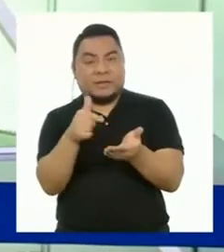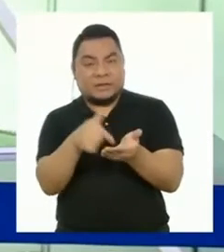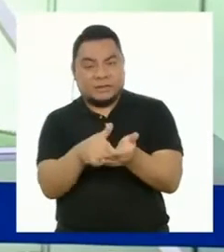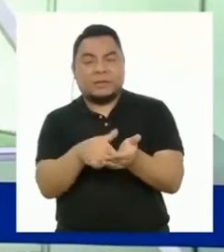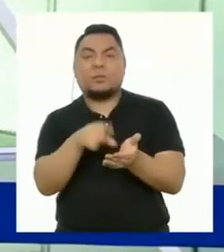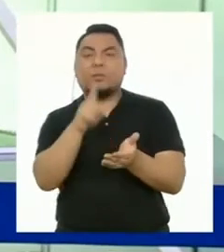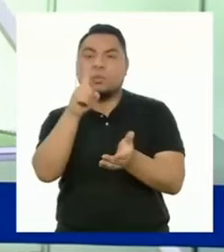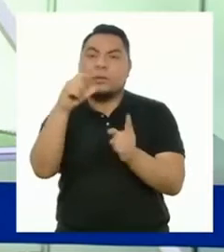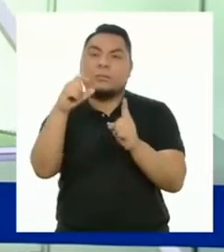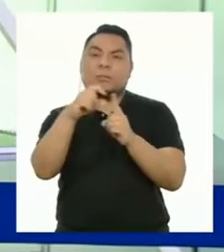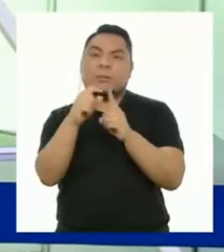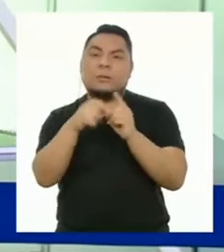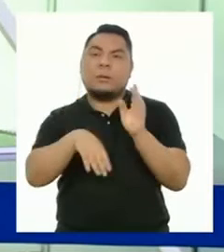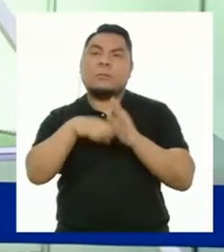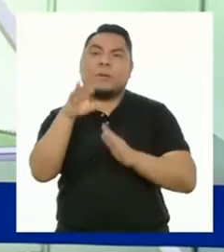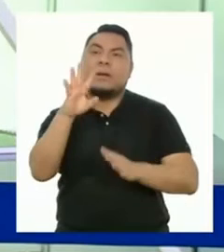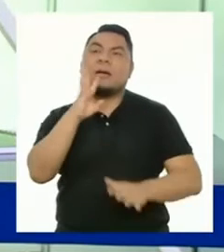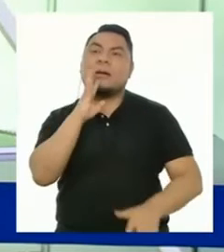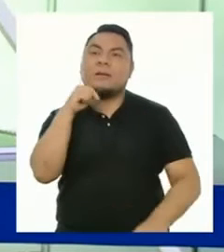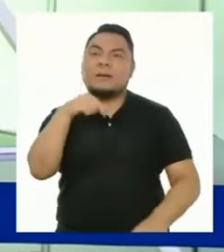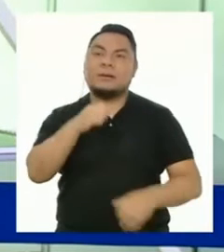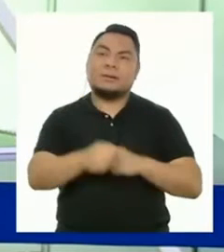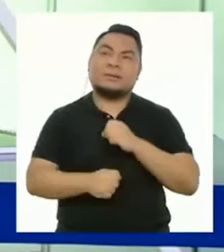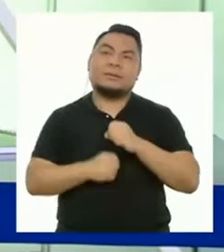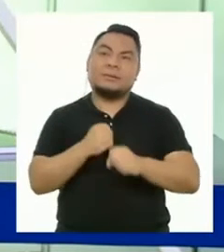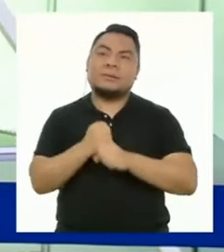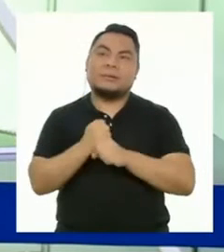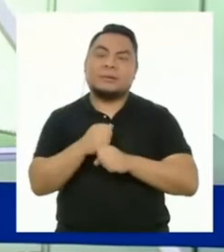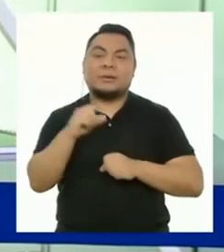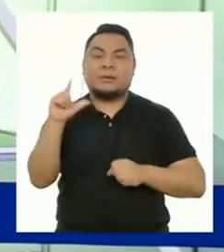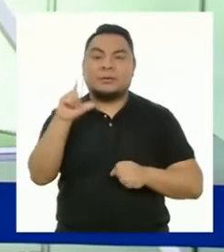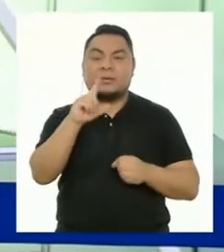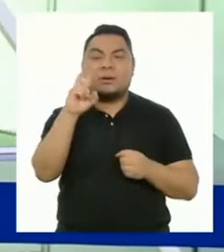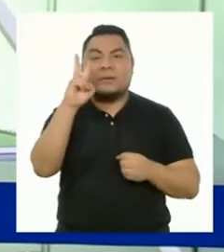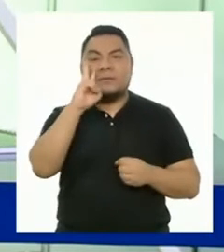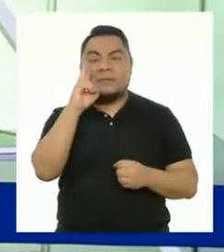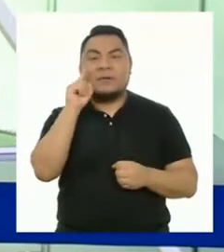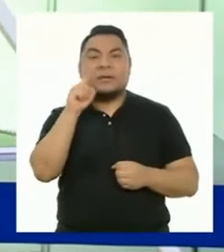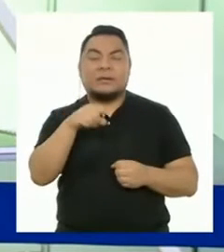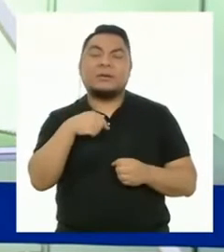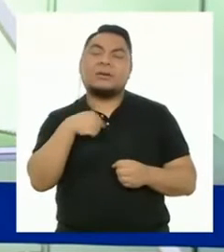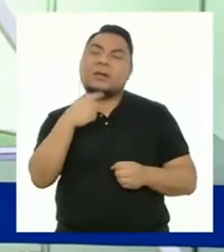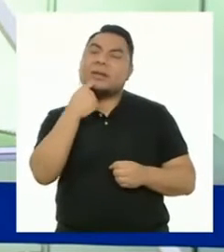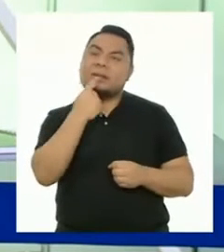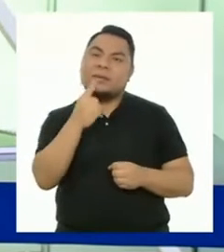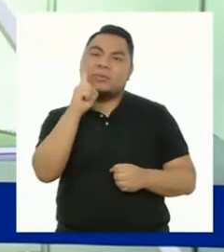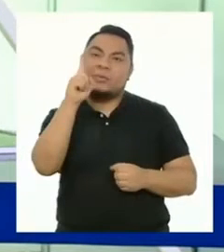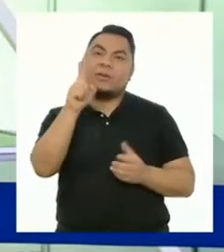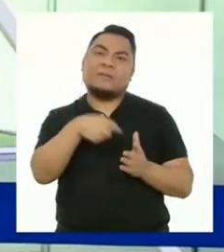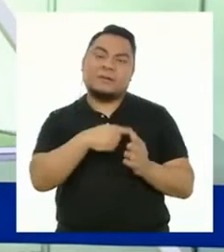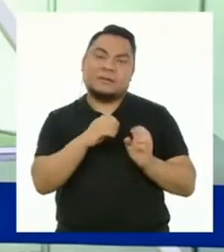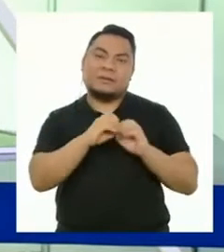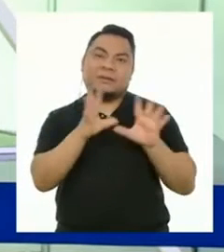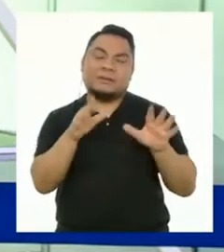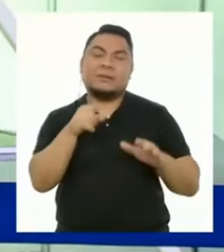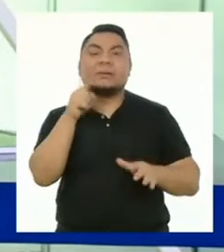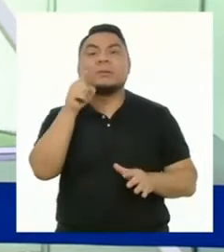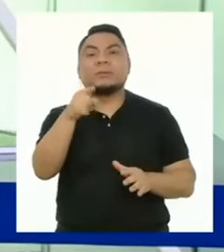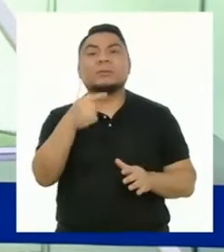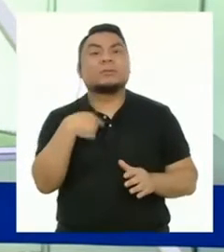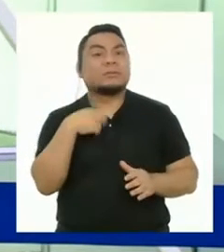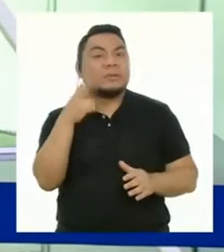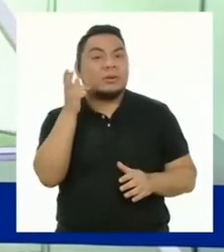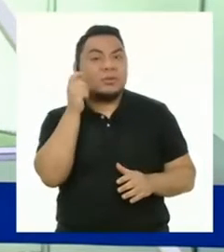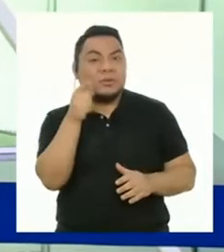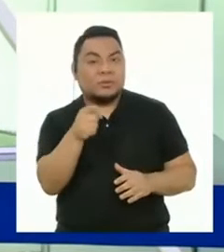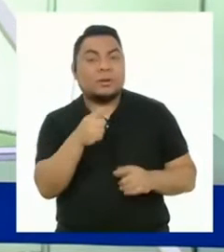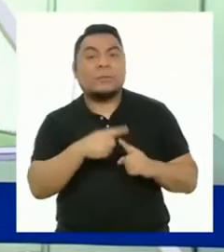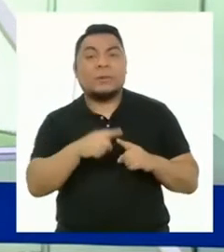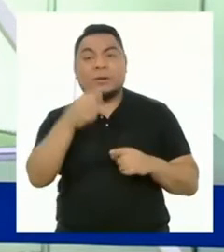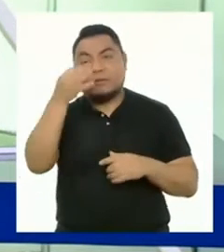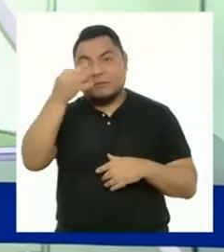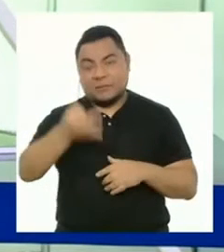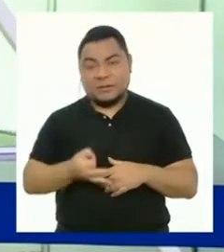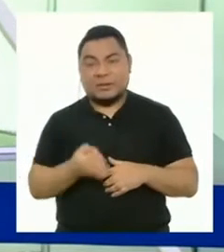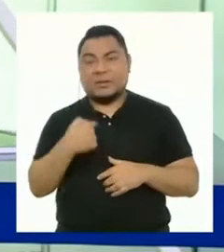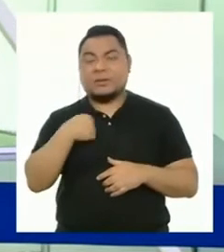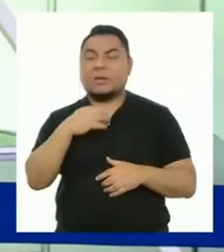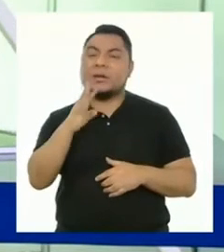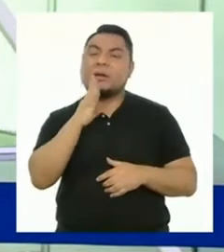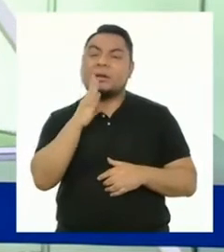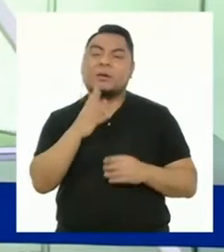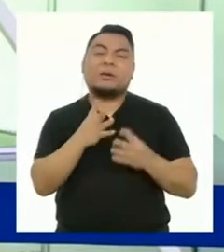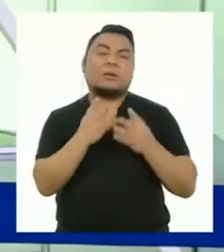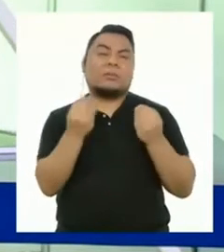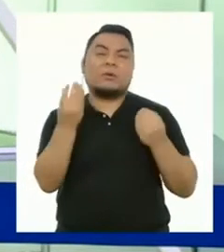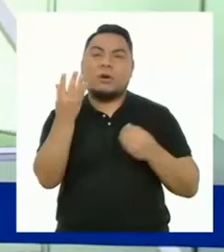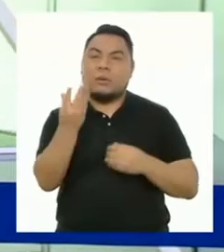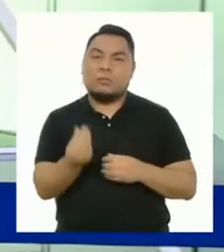una de las palabras que más he pronunciado este año. De lunes a viernes, al menos las repito una vez al día, y ustedes me escuchan. Pero en verdad, hemos